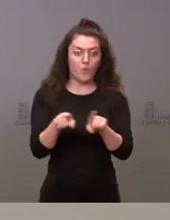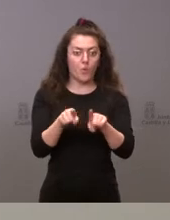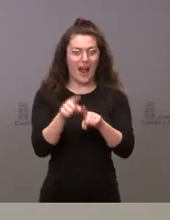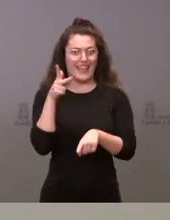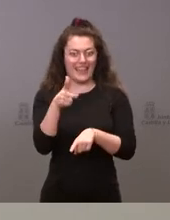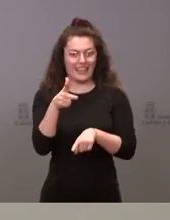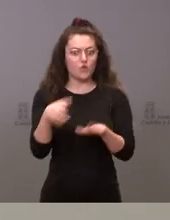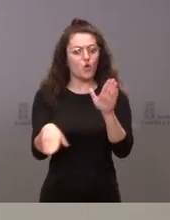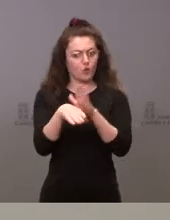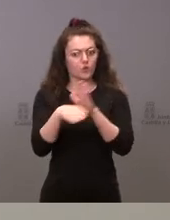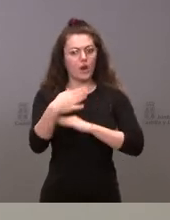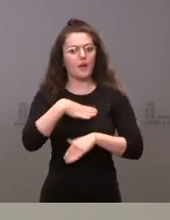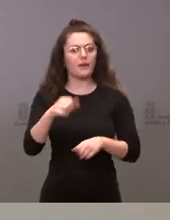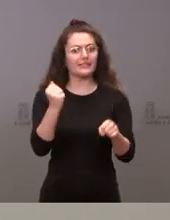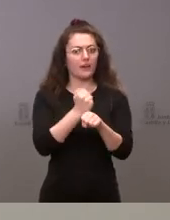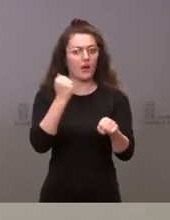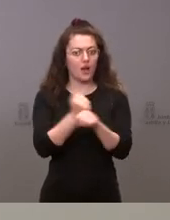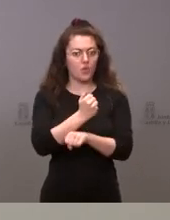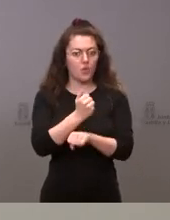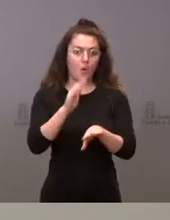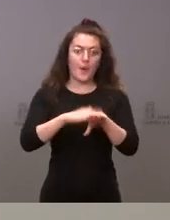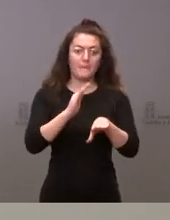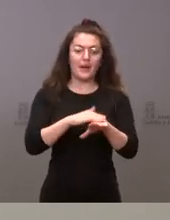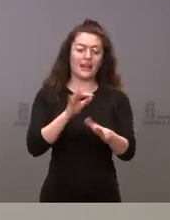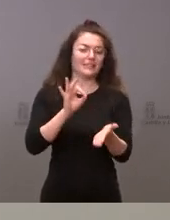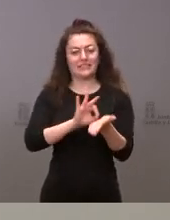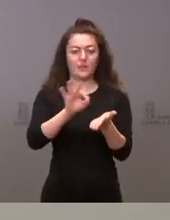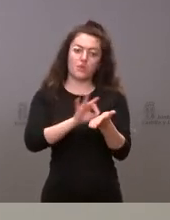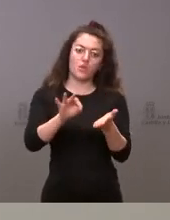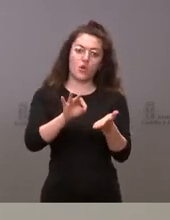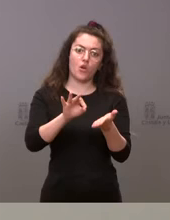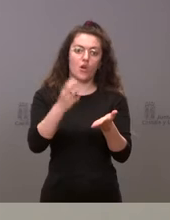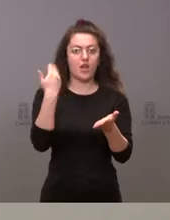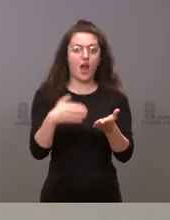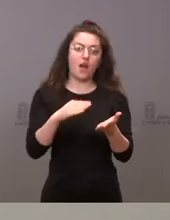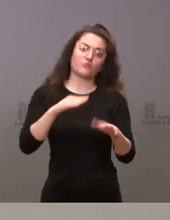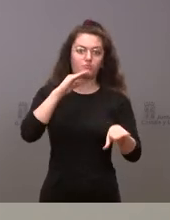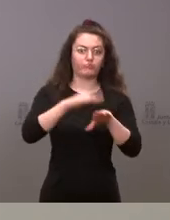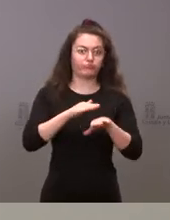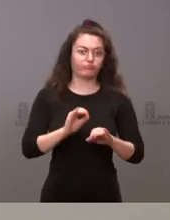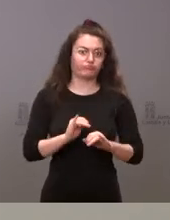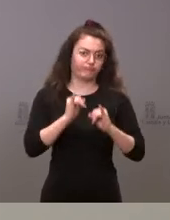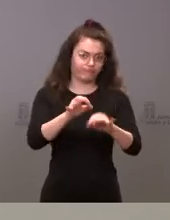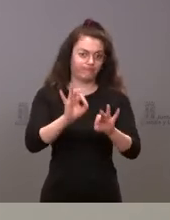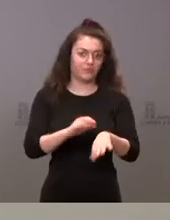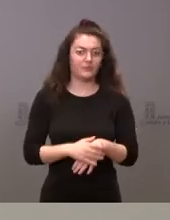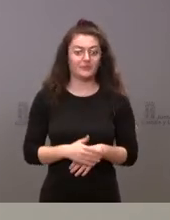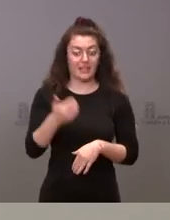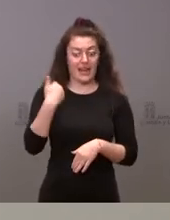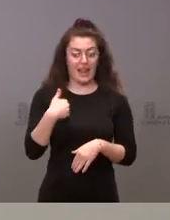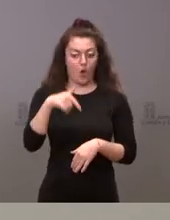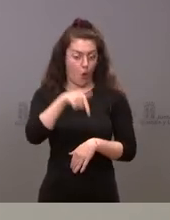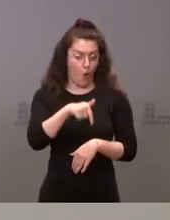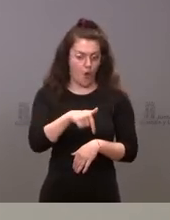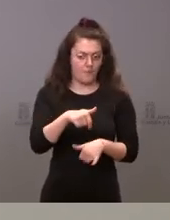normalidad y esos bienes y servicios puedan llegar a sus lugares de destino a día de hoy llevamos ya un tiempo no es de hoy